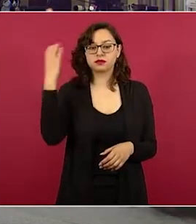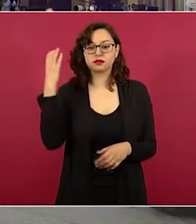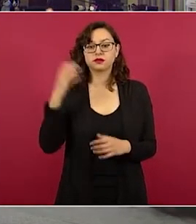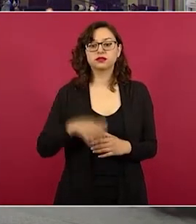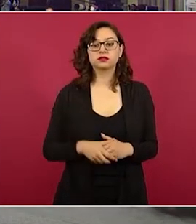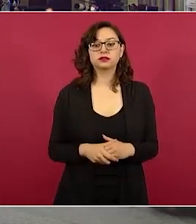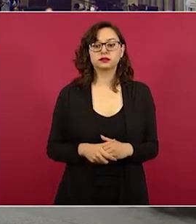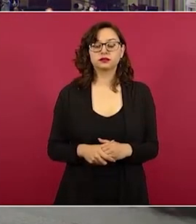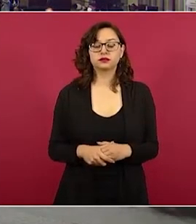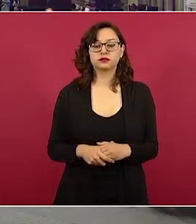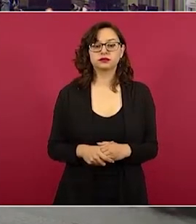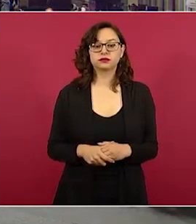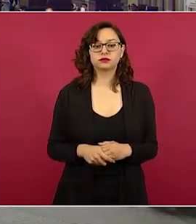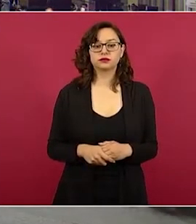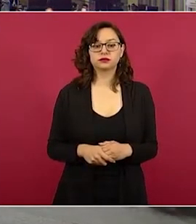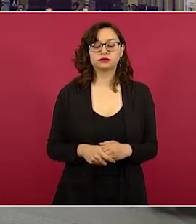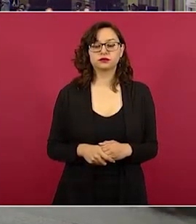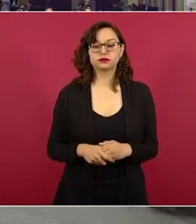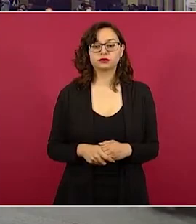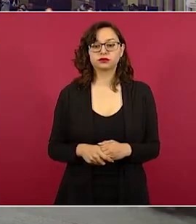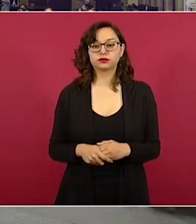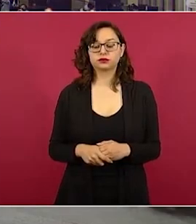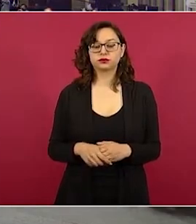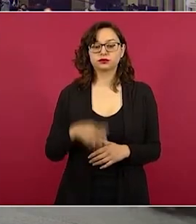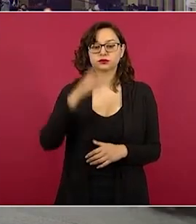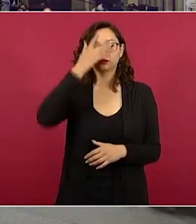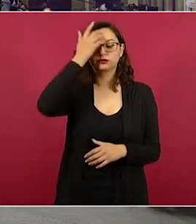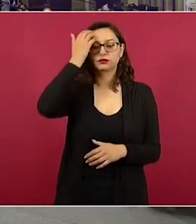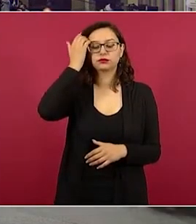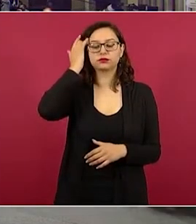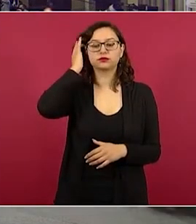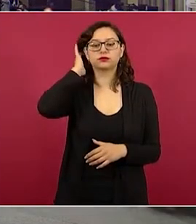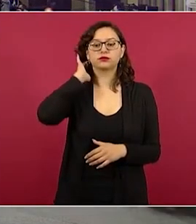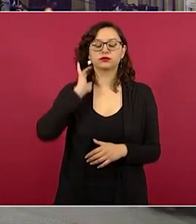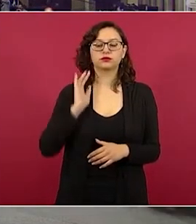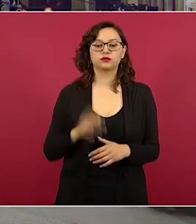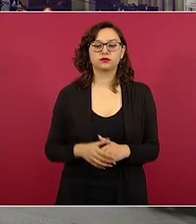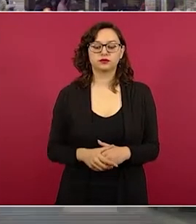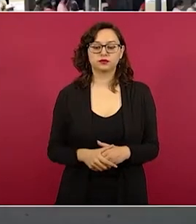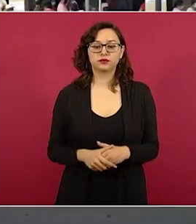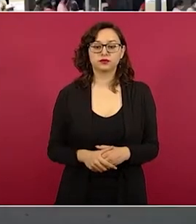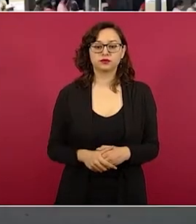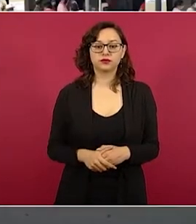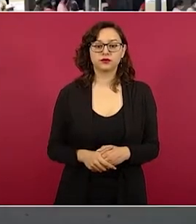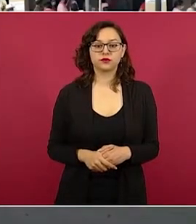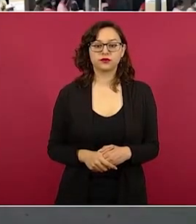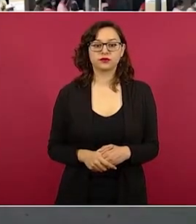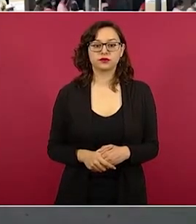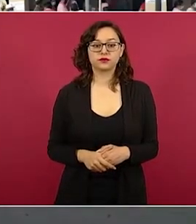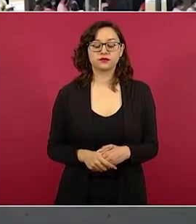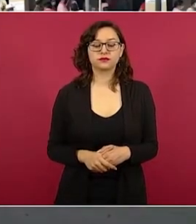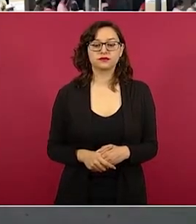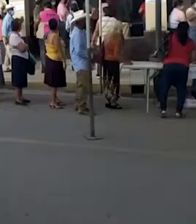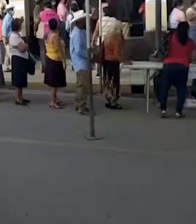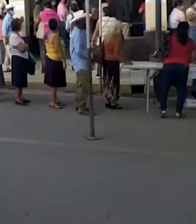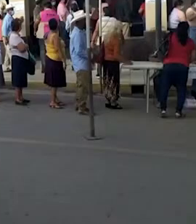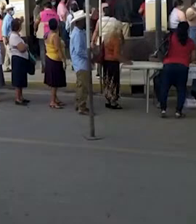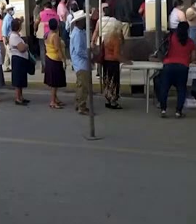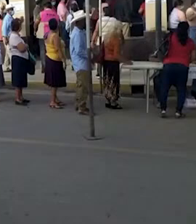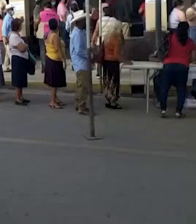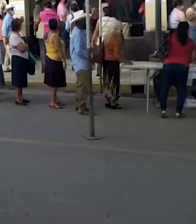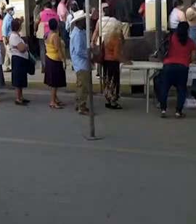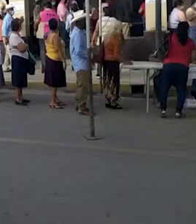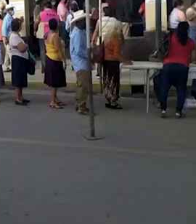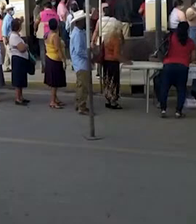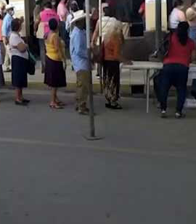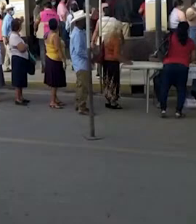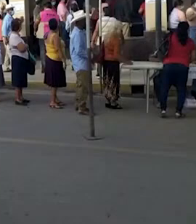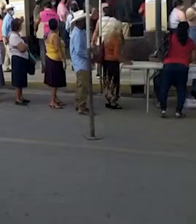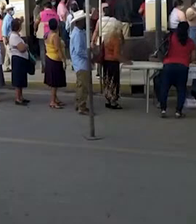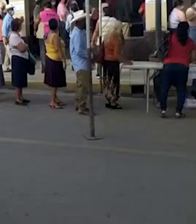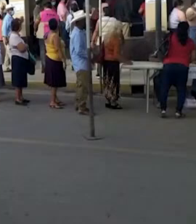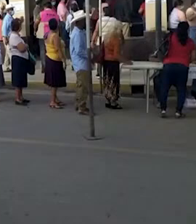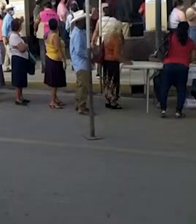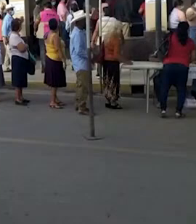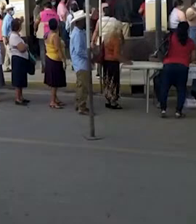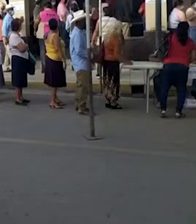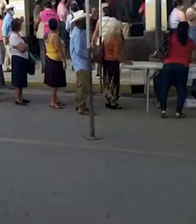así